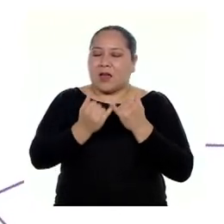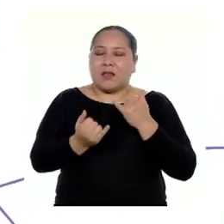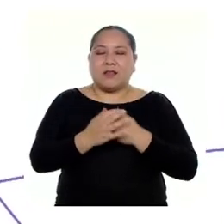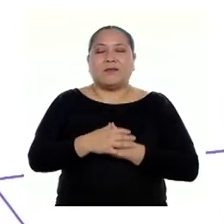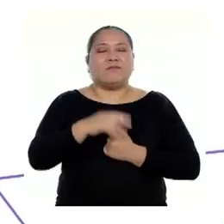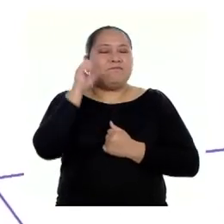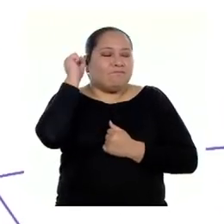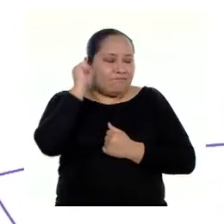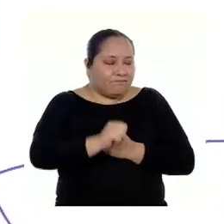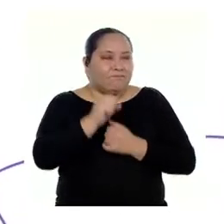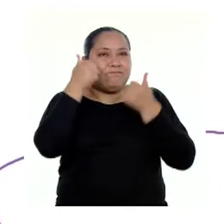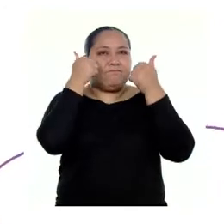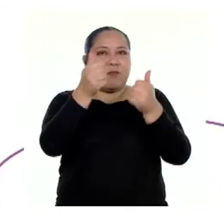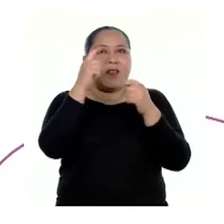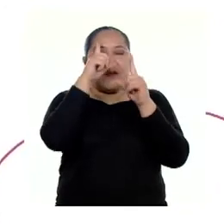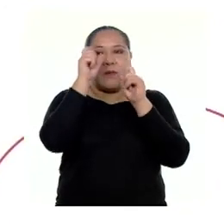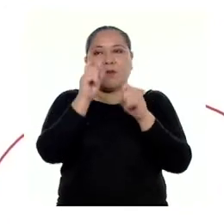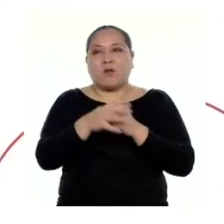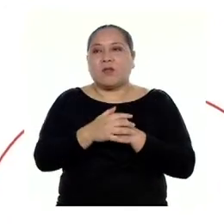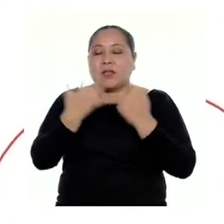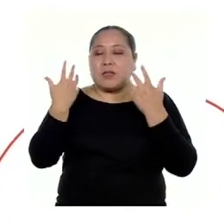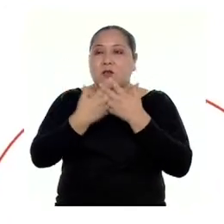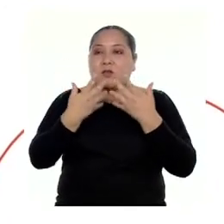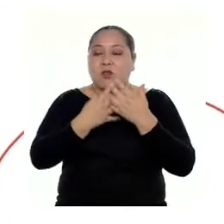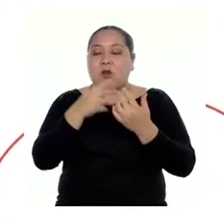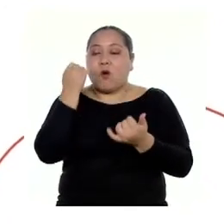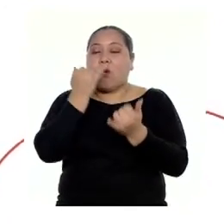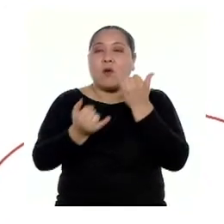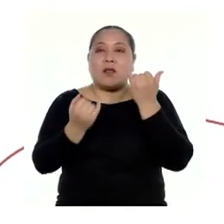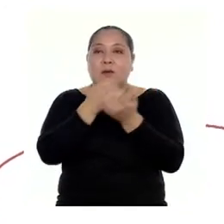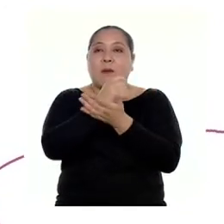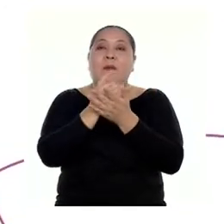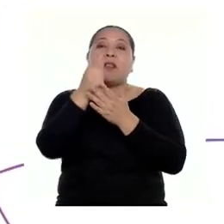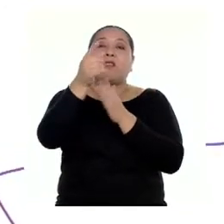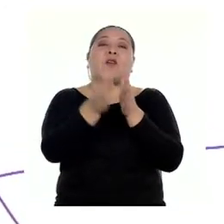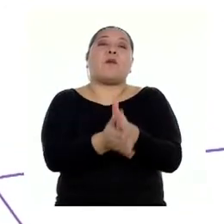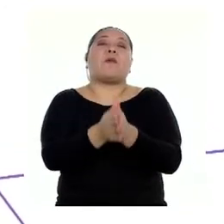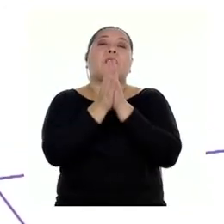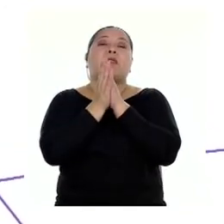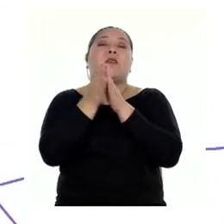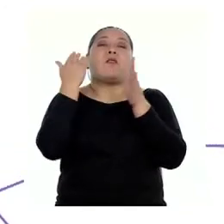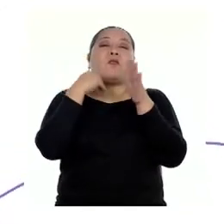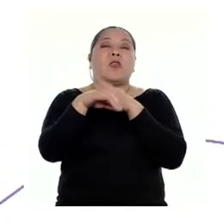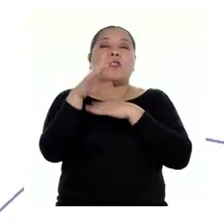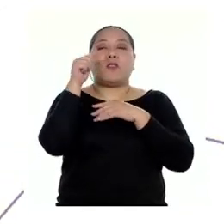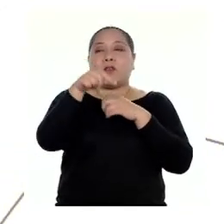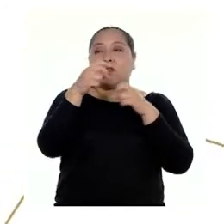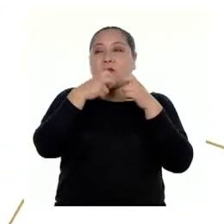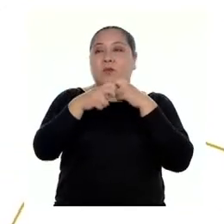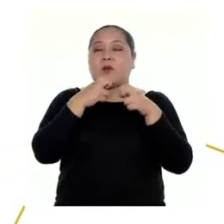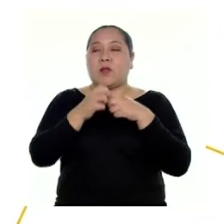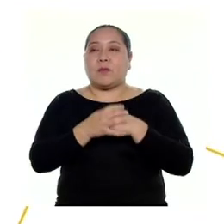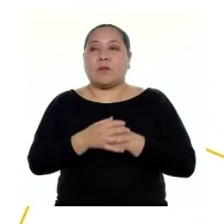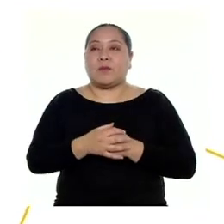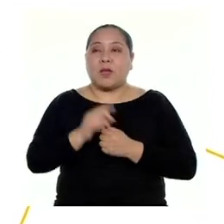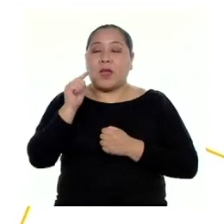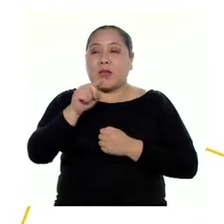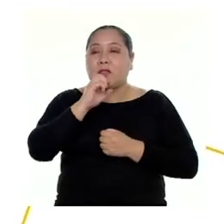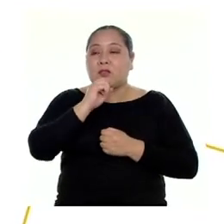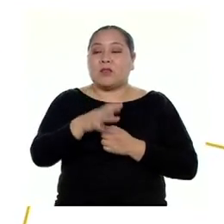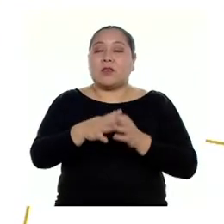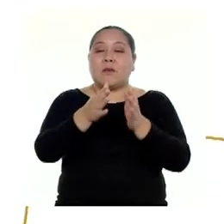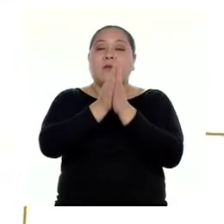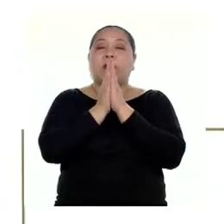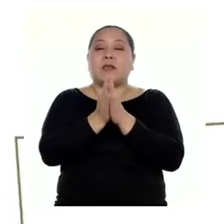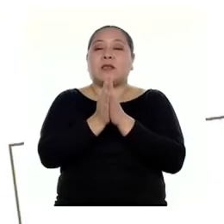Muy buena pregunta. Tiene que ver con la última parte solicitada en nuestra situación problemática, donde nos